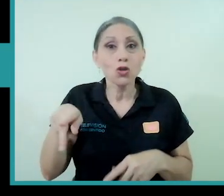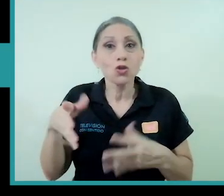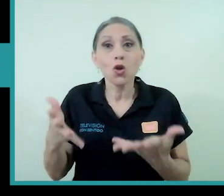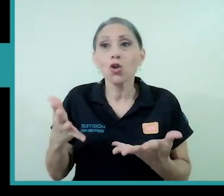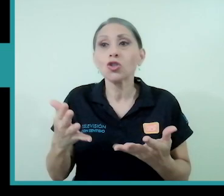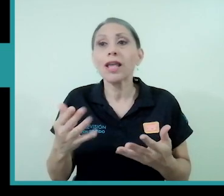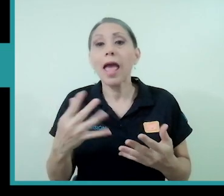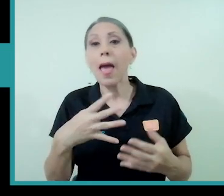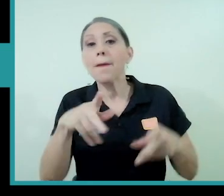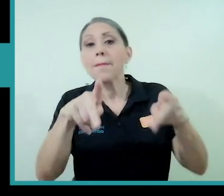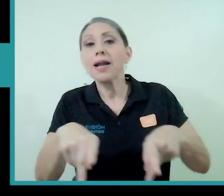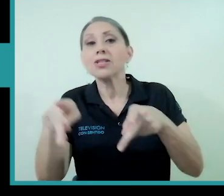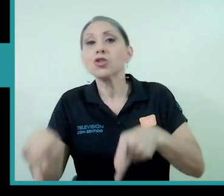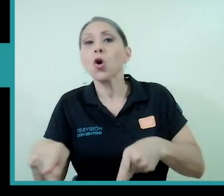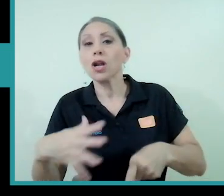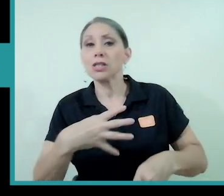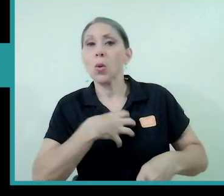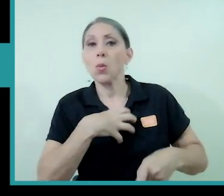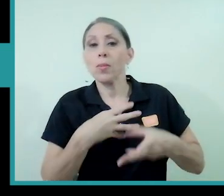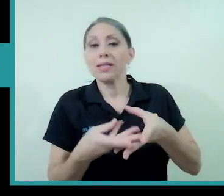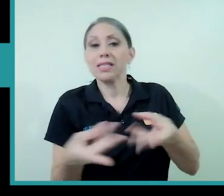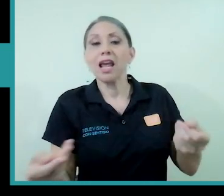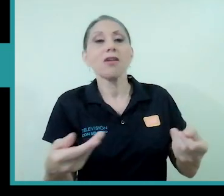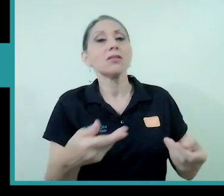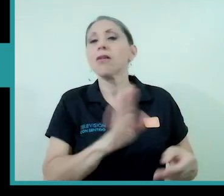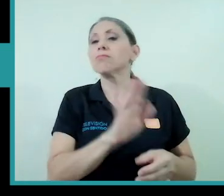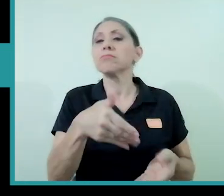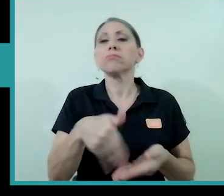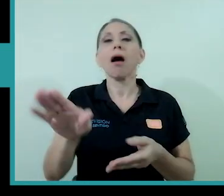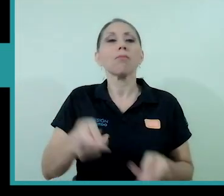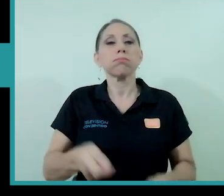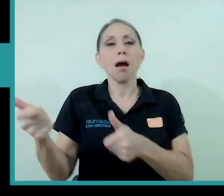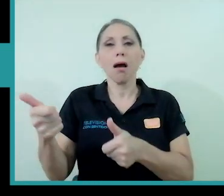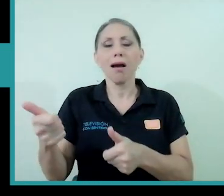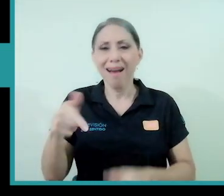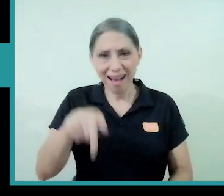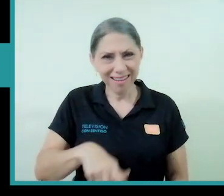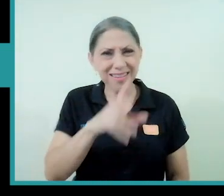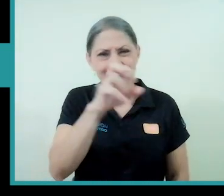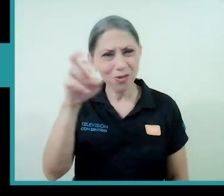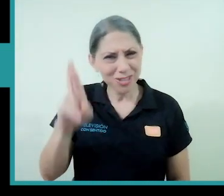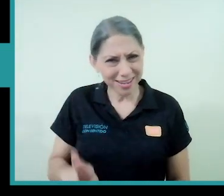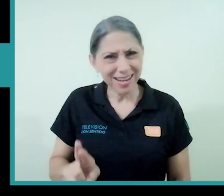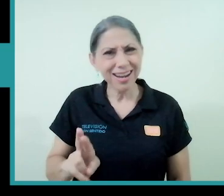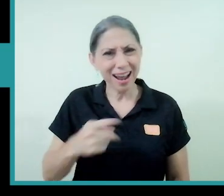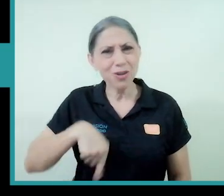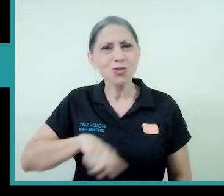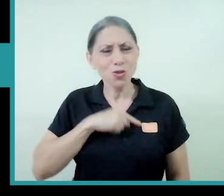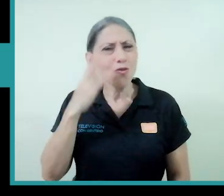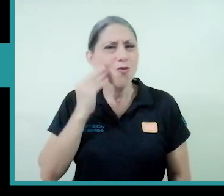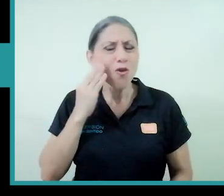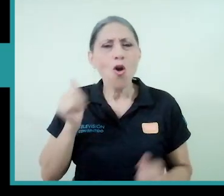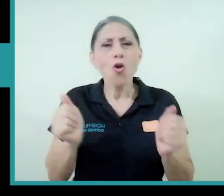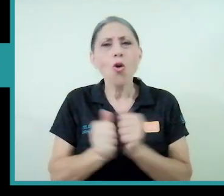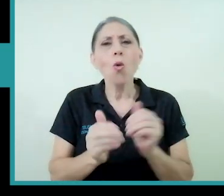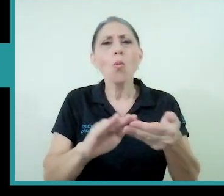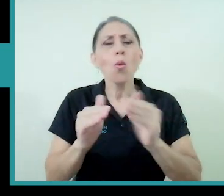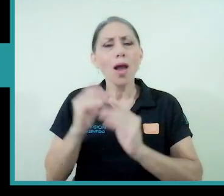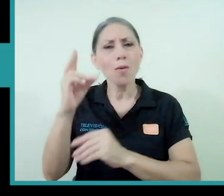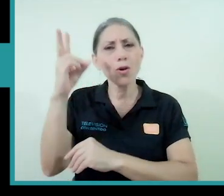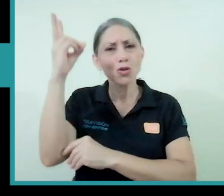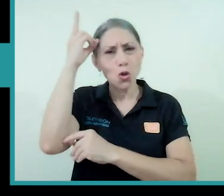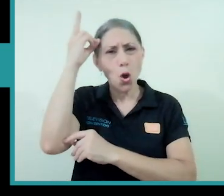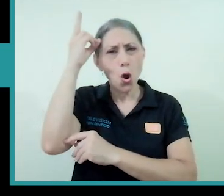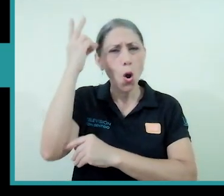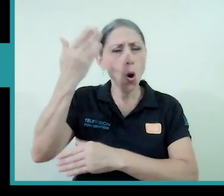tierras y territorios ¿verdad? En Costa Rica lamentablemente lo vivimos con los pueblos originarios con la muerte